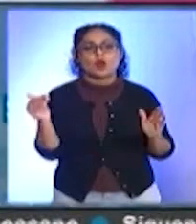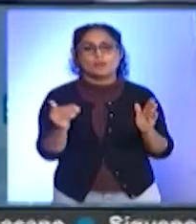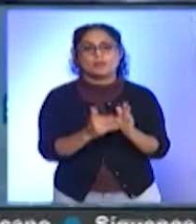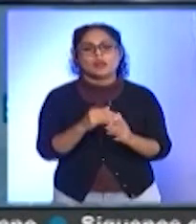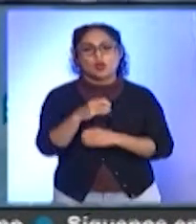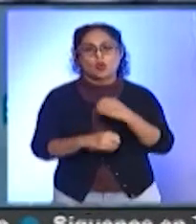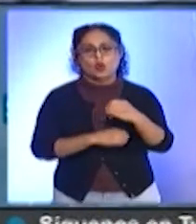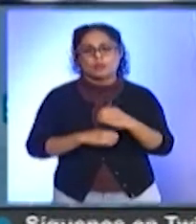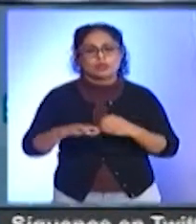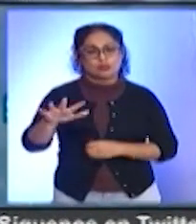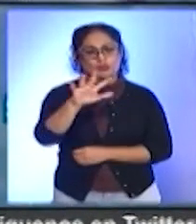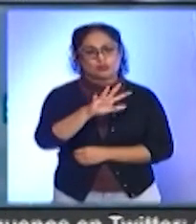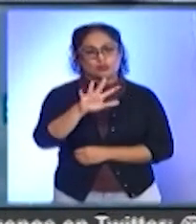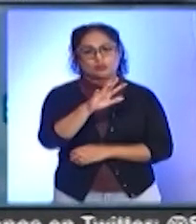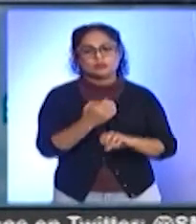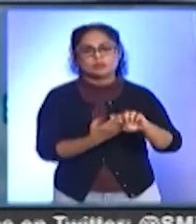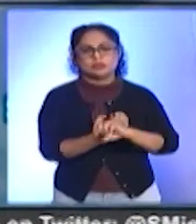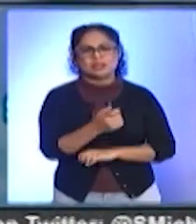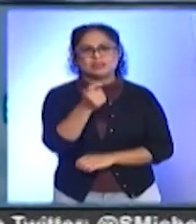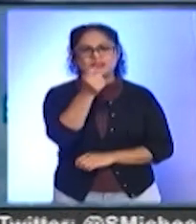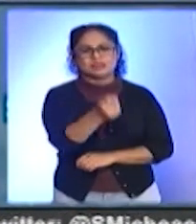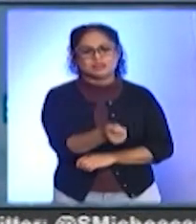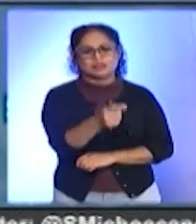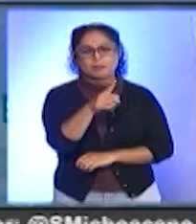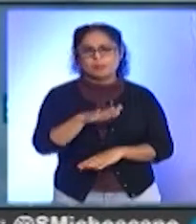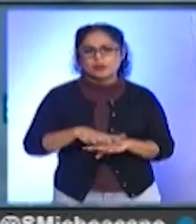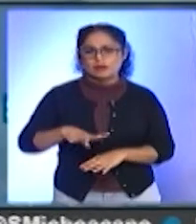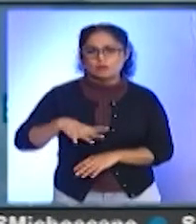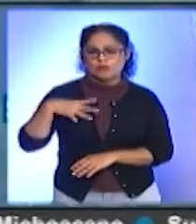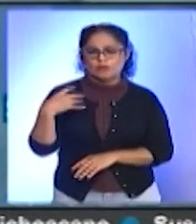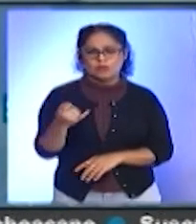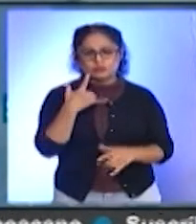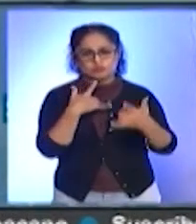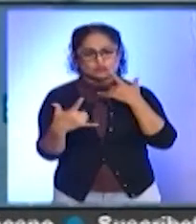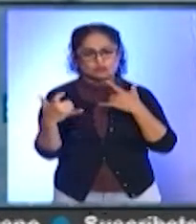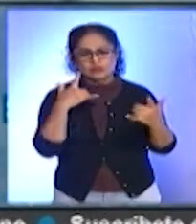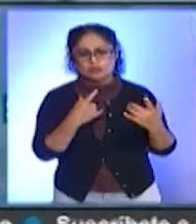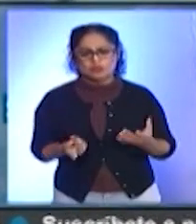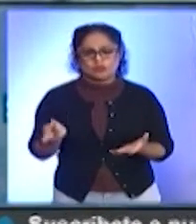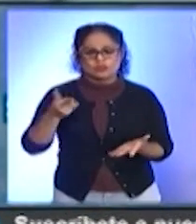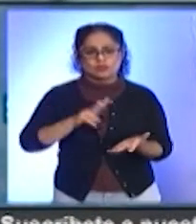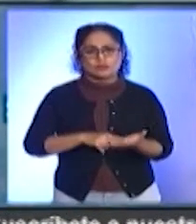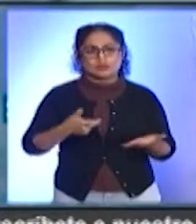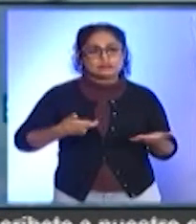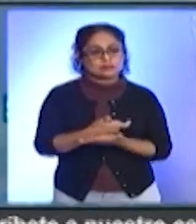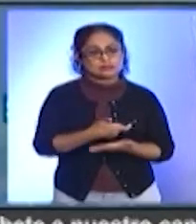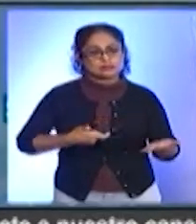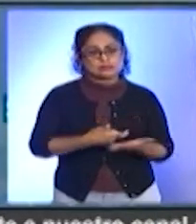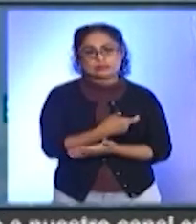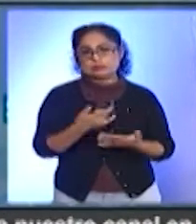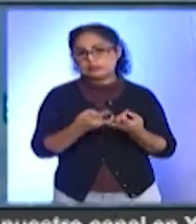en toda la entidad, lo que ha significado un esfuerzo extraordinario y una inversión histórica.